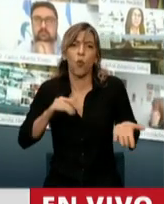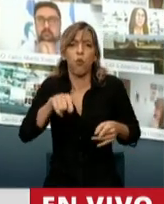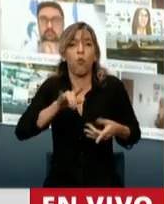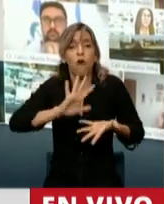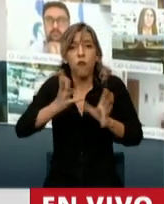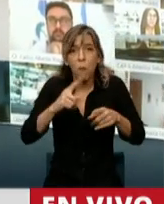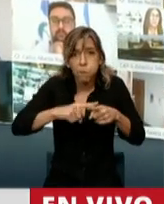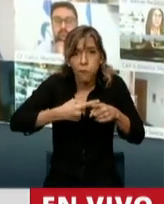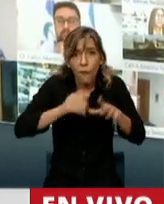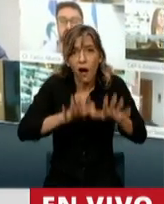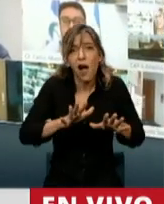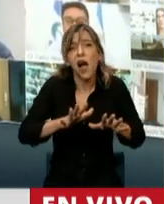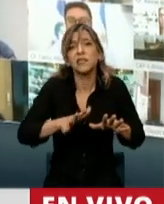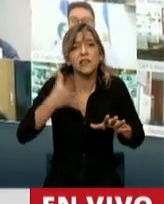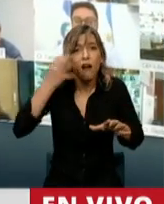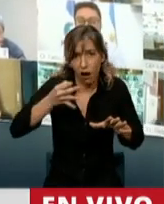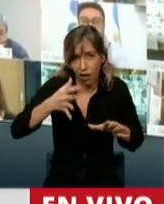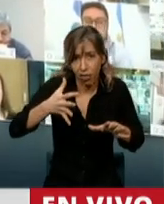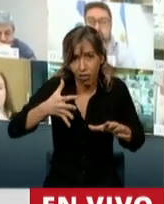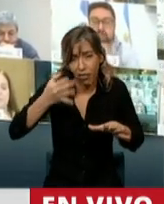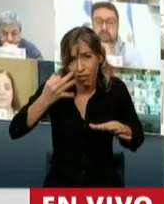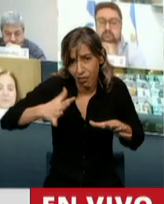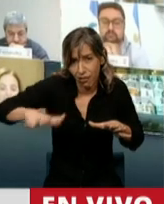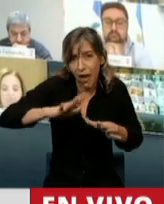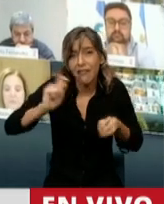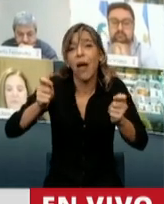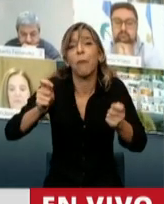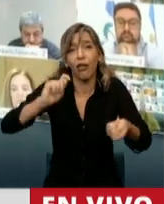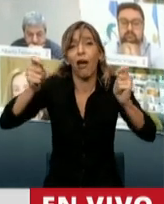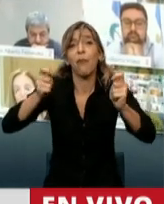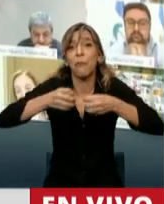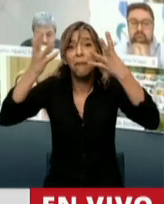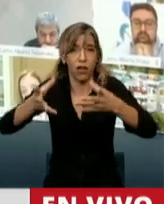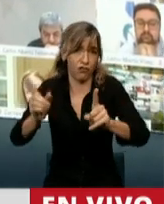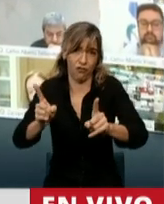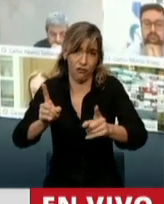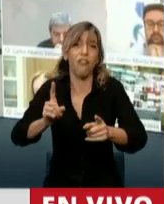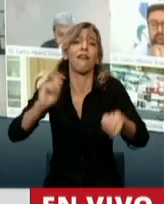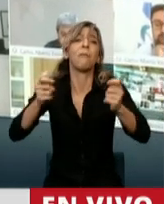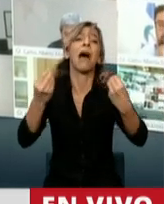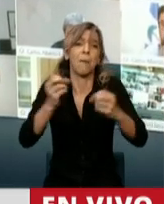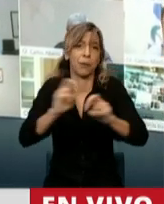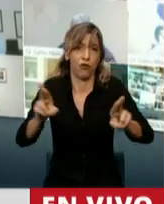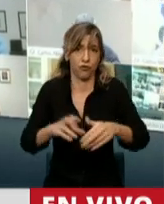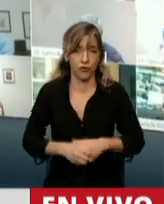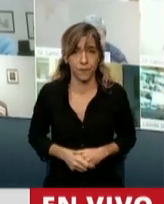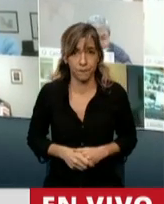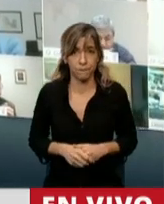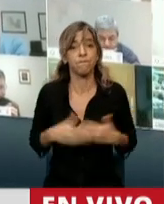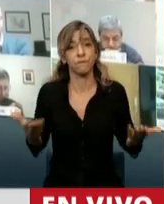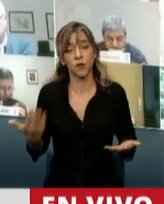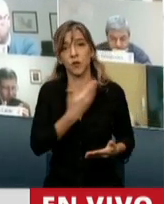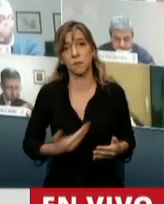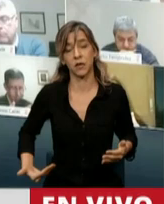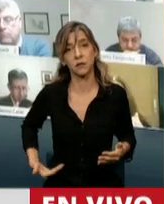transformar la realidad, pero claramente para transformarla para peor, no para mejor, señor Presidente. Señor Presidente,